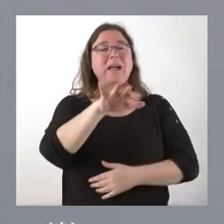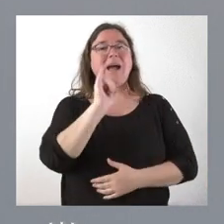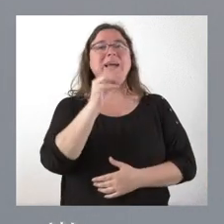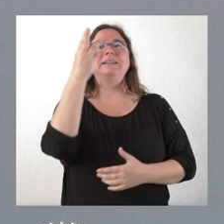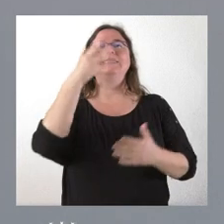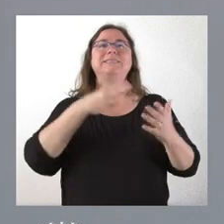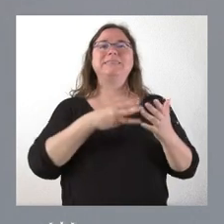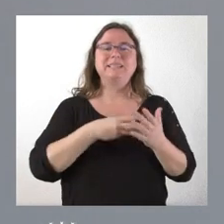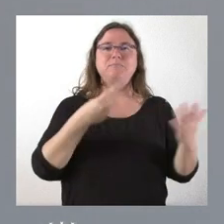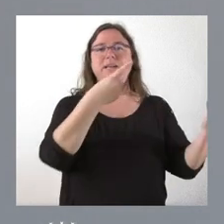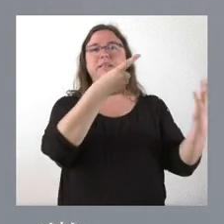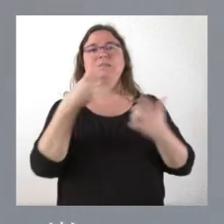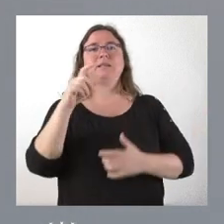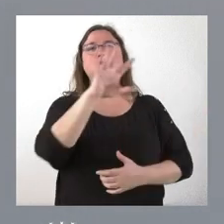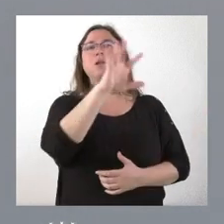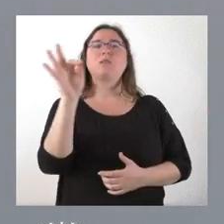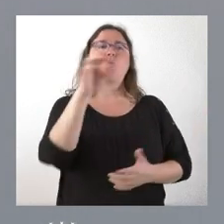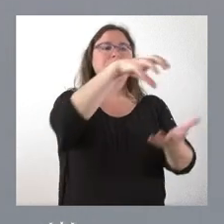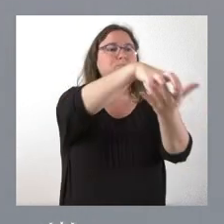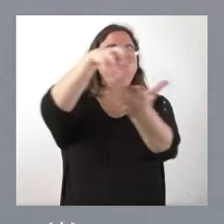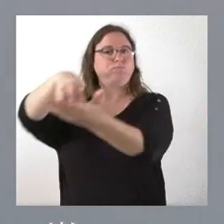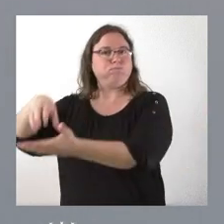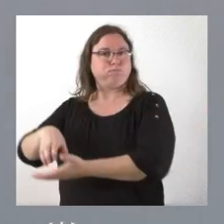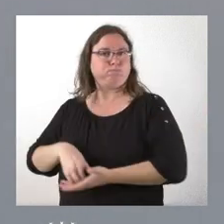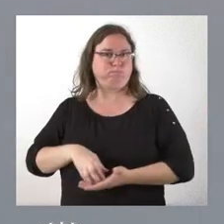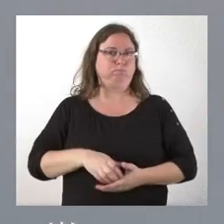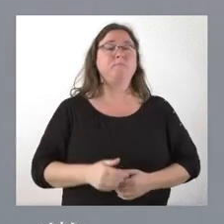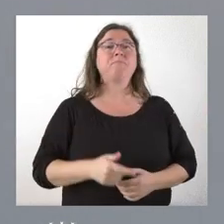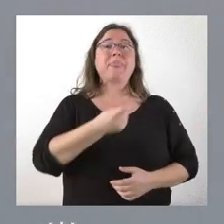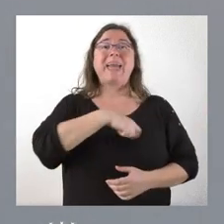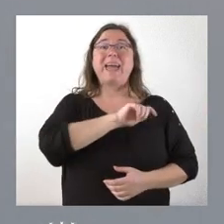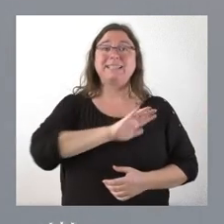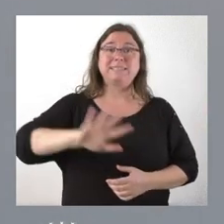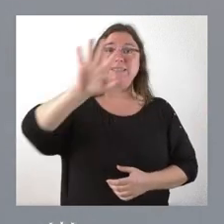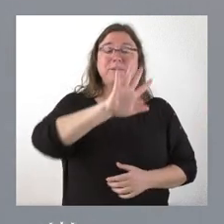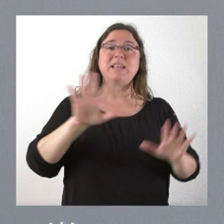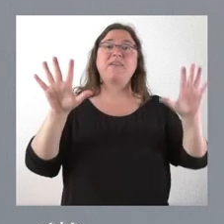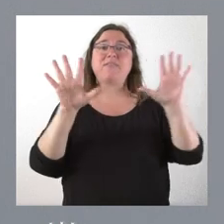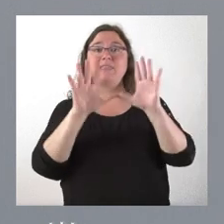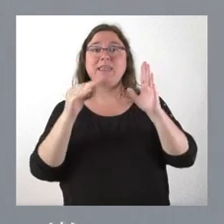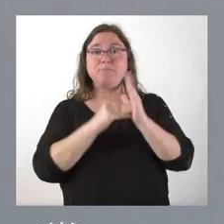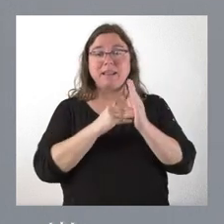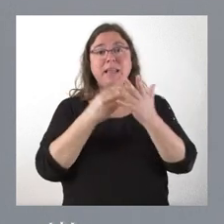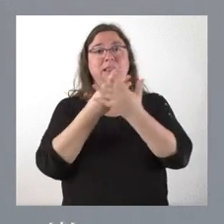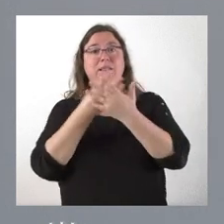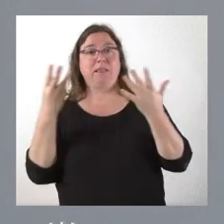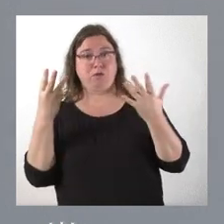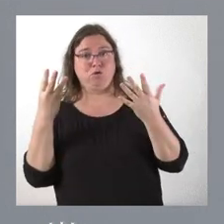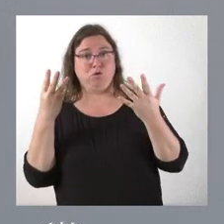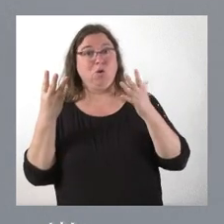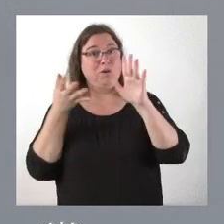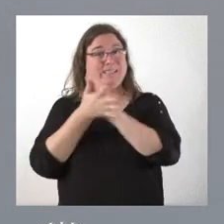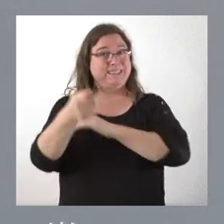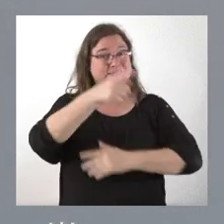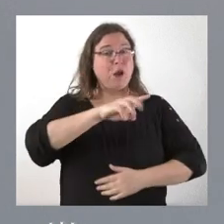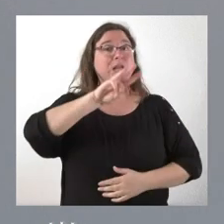.650 consultorios locales. En España hay 10.018 consultorios locales, lo que significa que